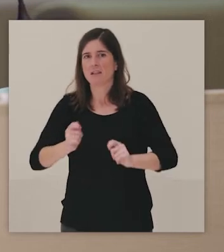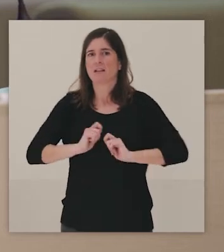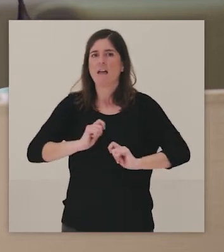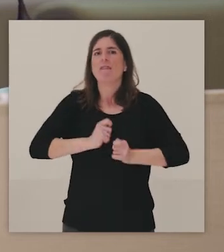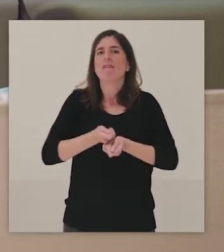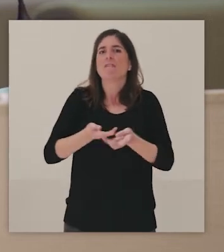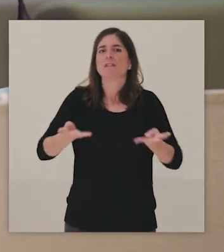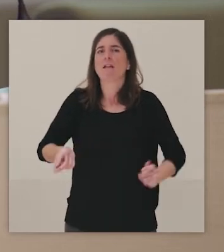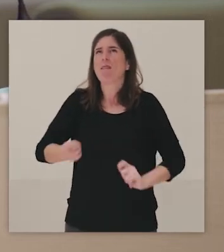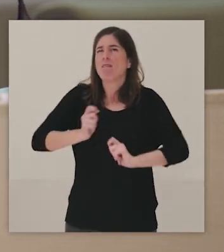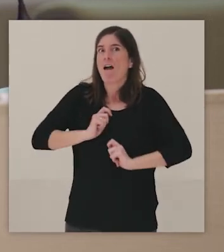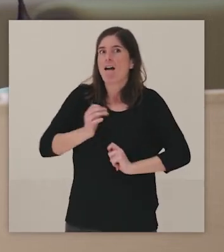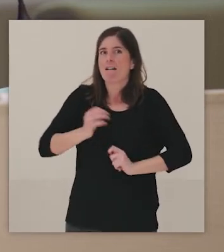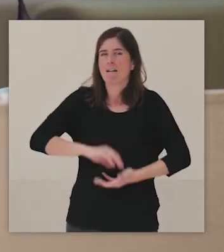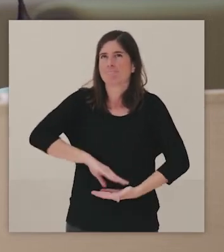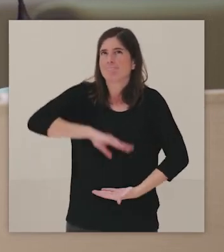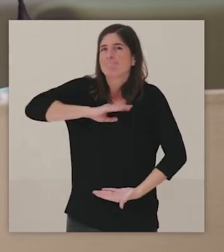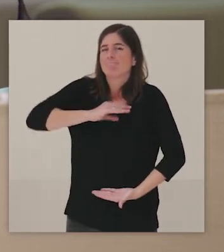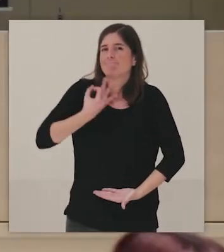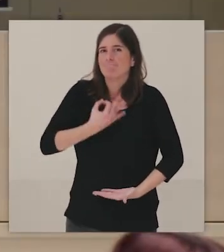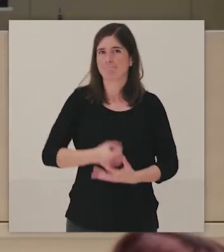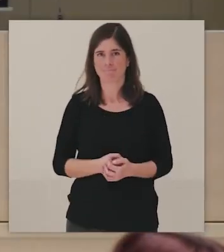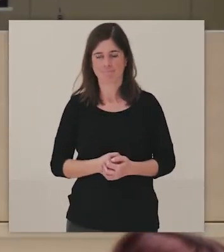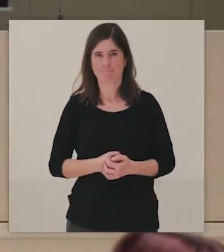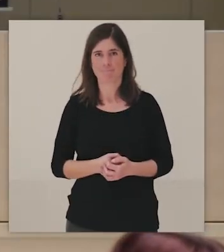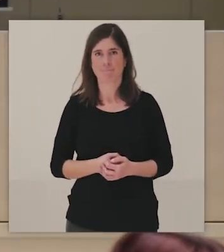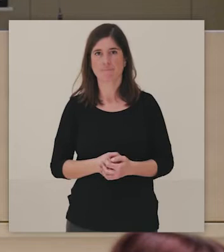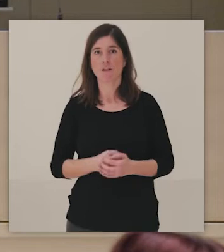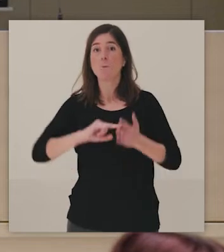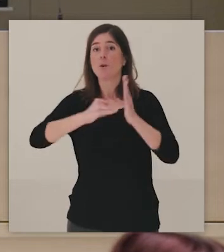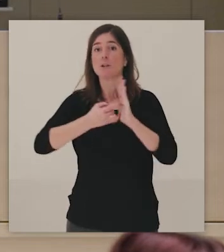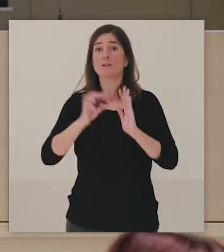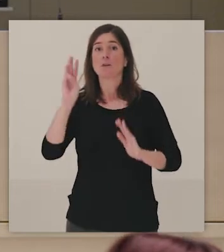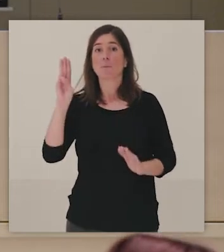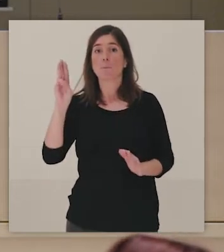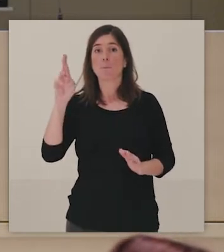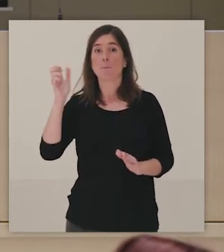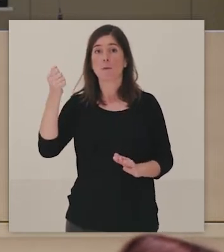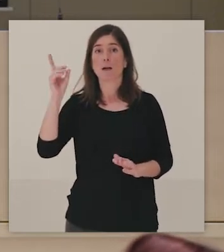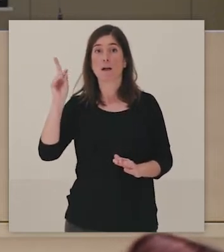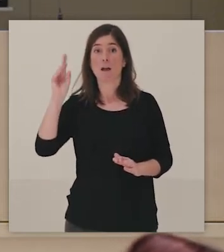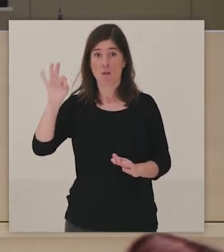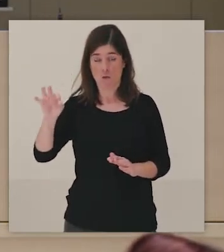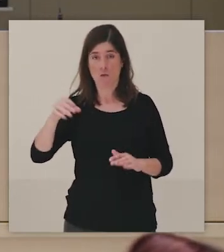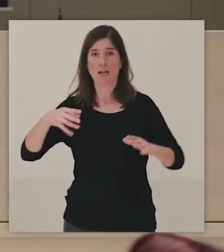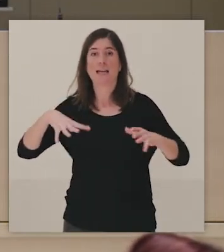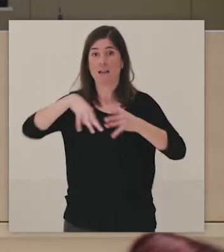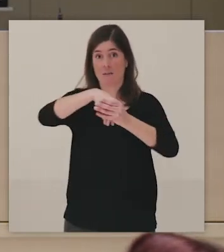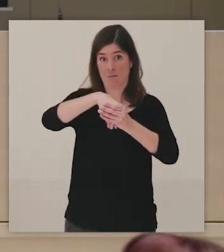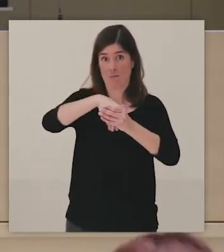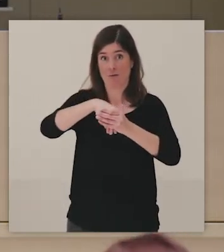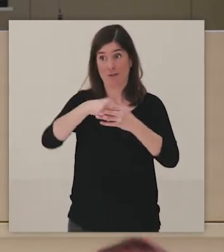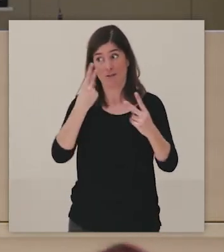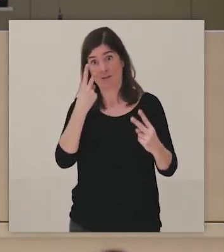diversidad en todos los sentidos. Bueno, los focos de Prado Inclusivo son los que tenéis ahí detallados. Son